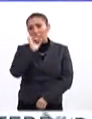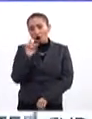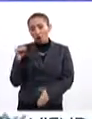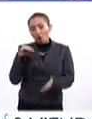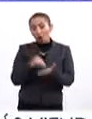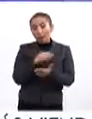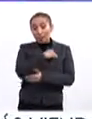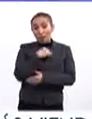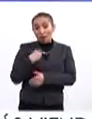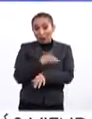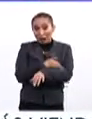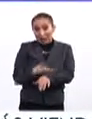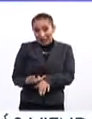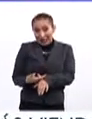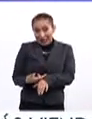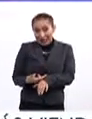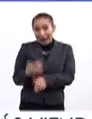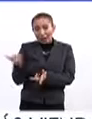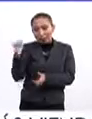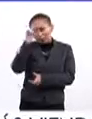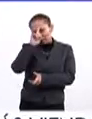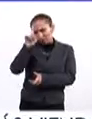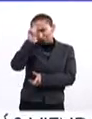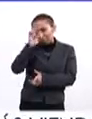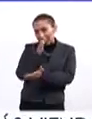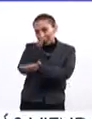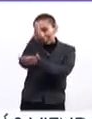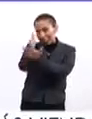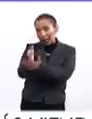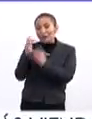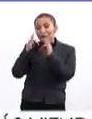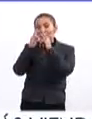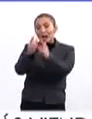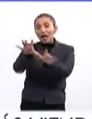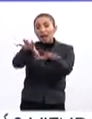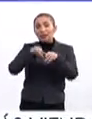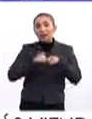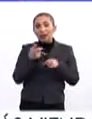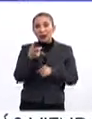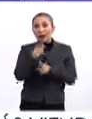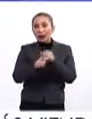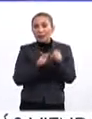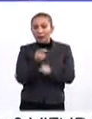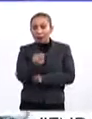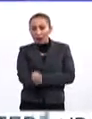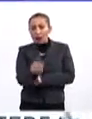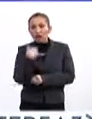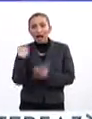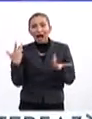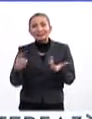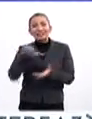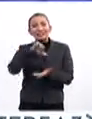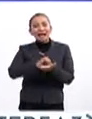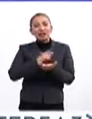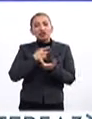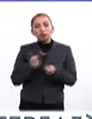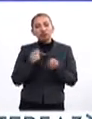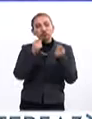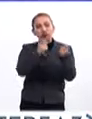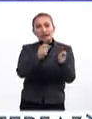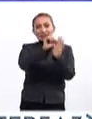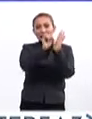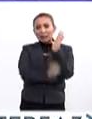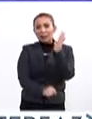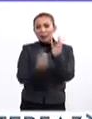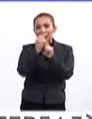agregar un nuevo miembro a tu familia? Te recomendamos asistir a la Feria de Adopción Canina, realizada por el Centro de Transferencia